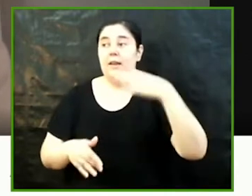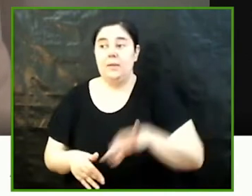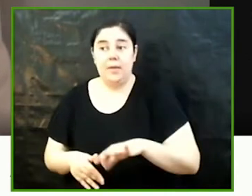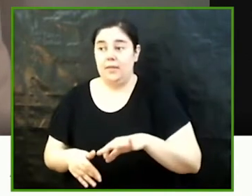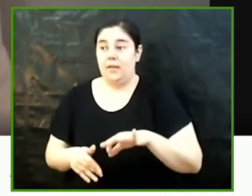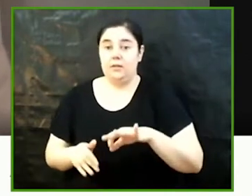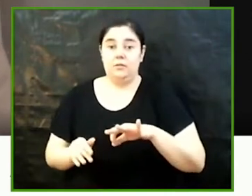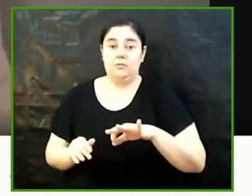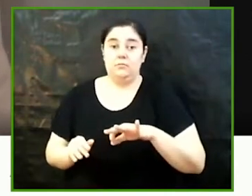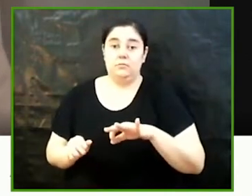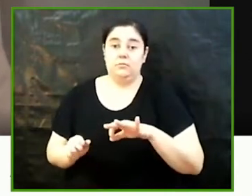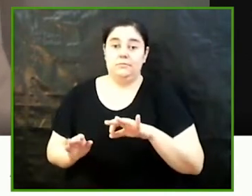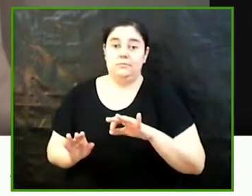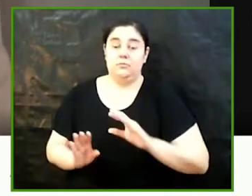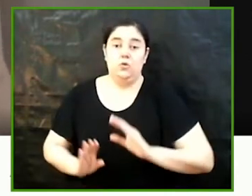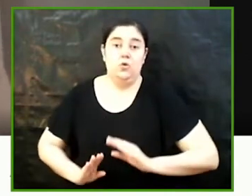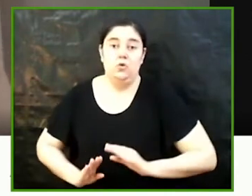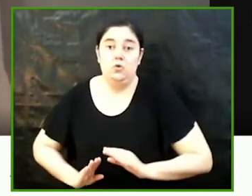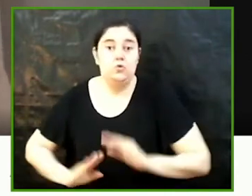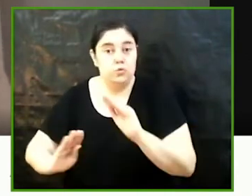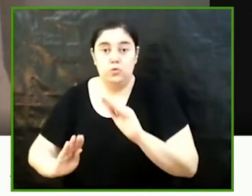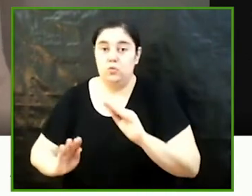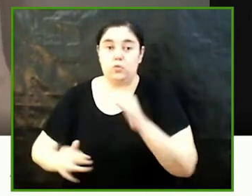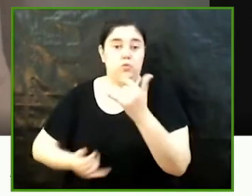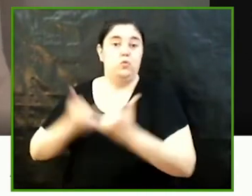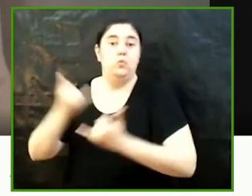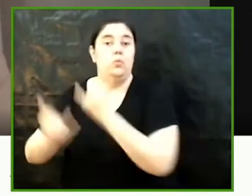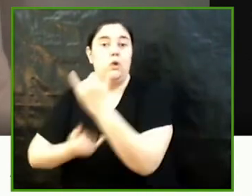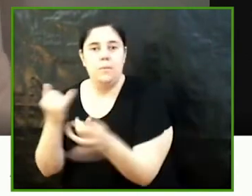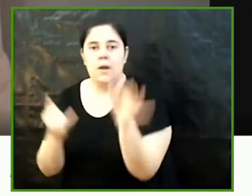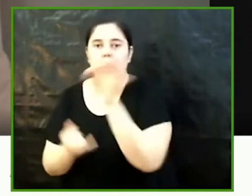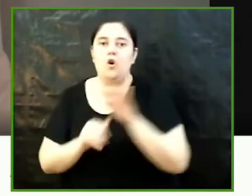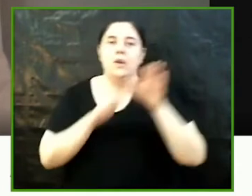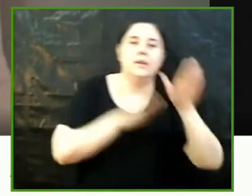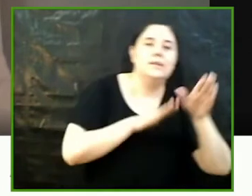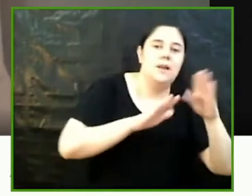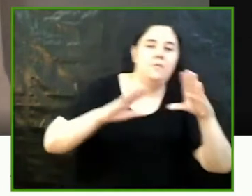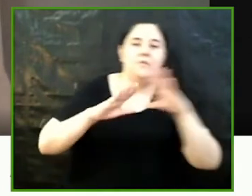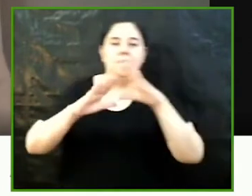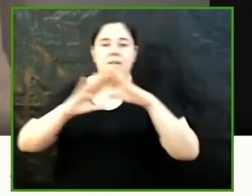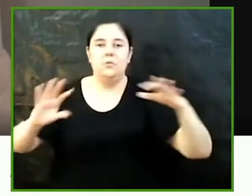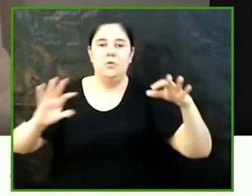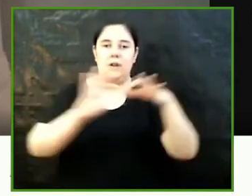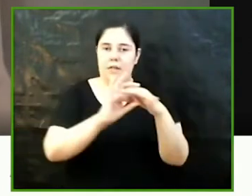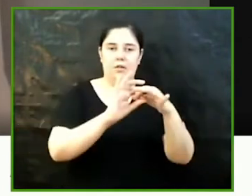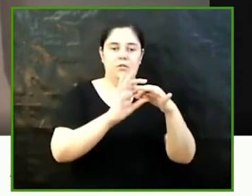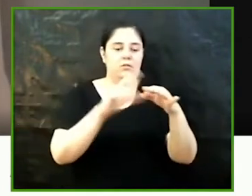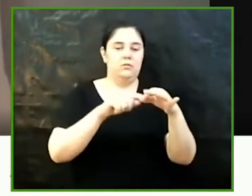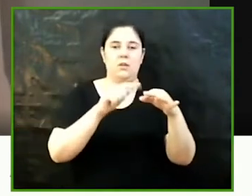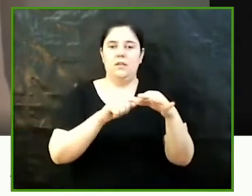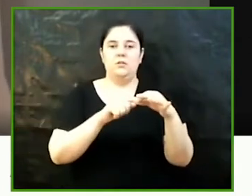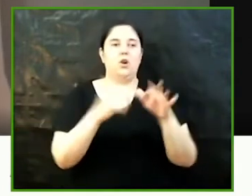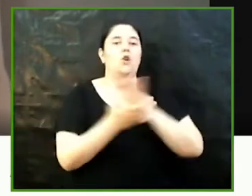o bien que nos presentan la relación entre islam y feminismo como una relación carente de